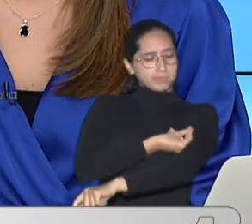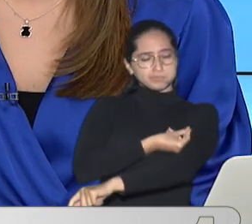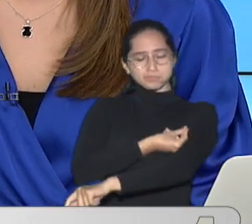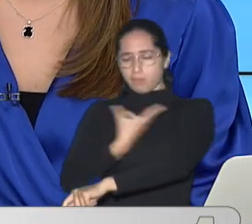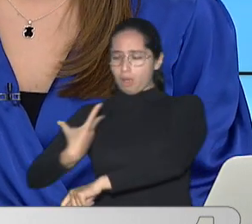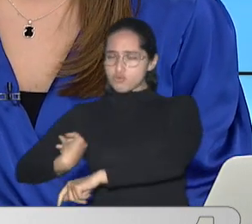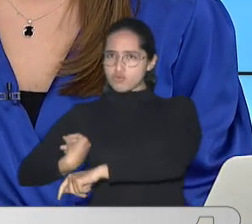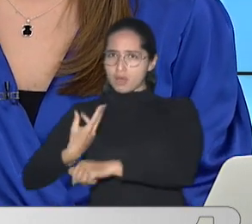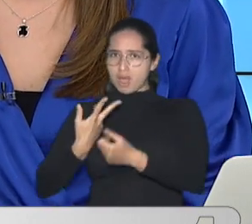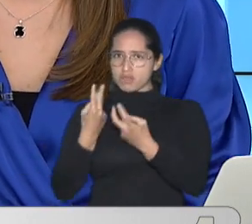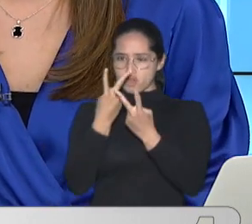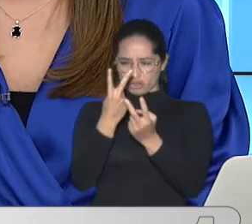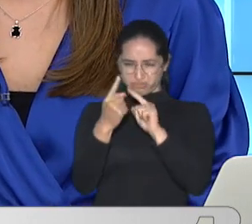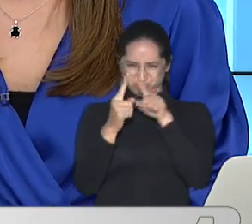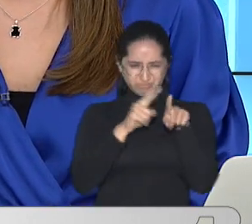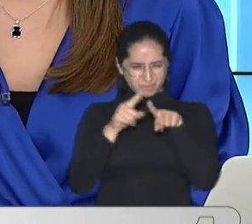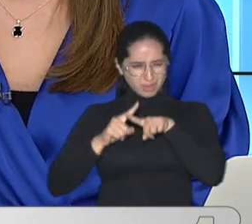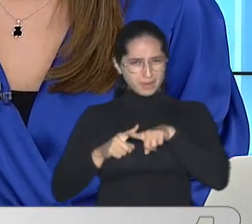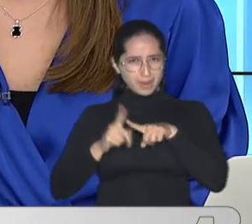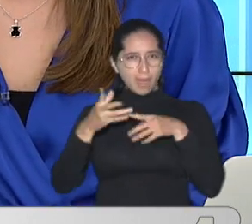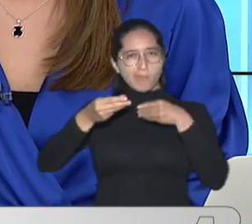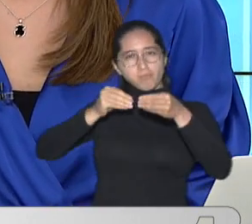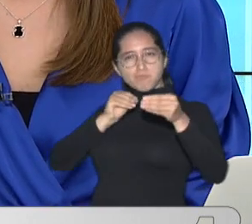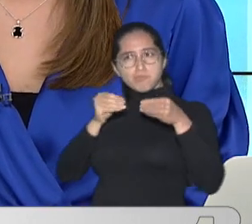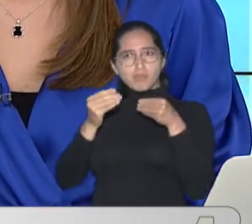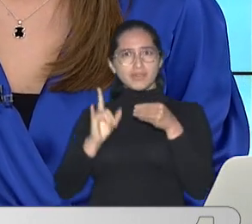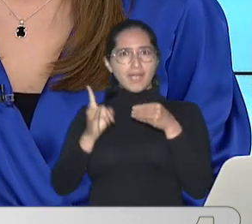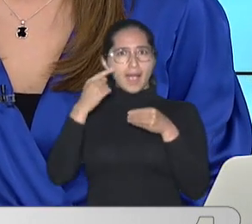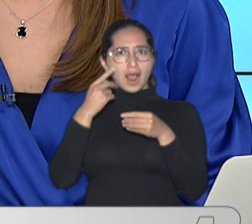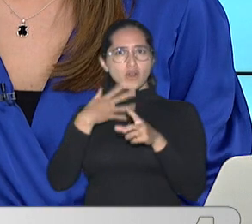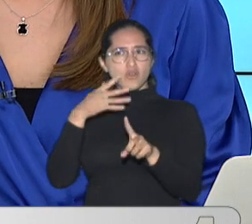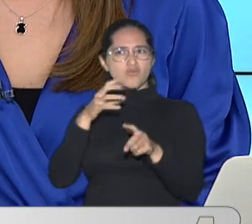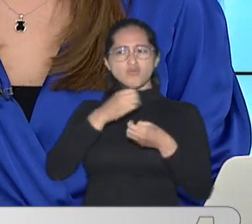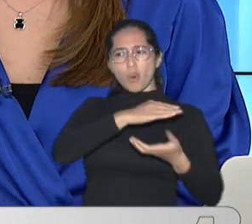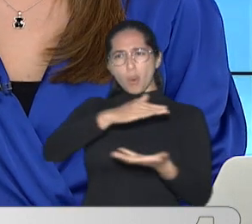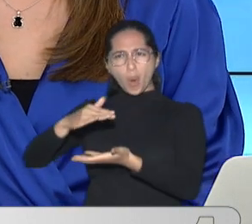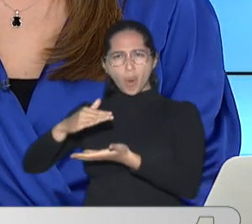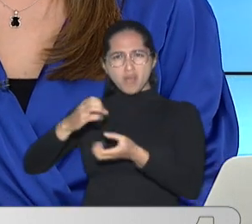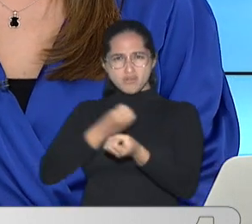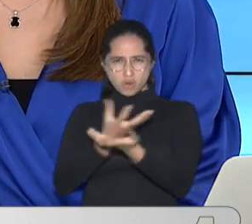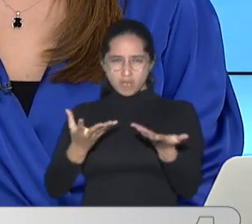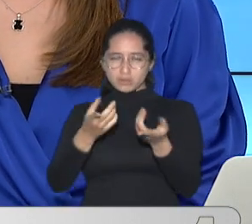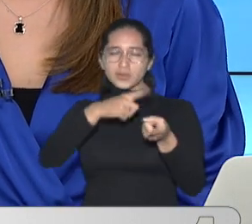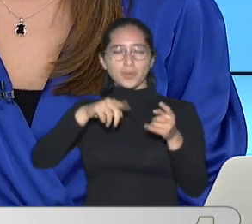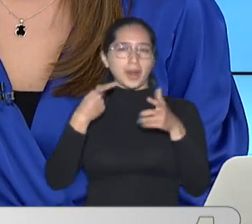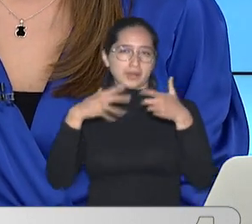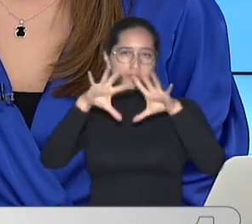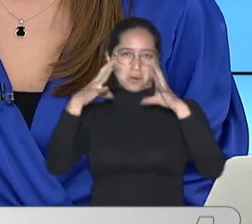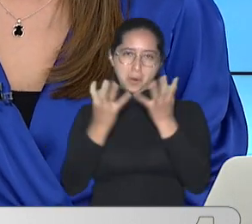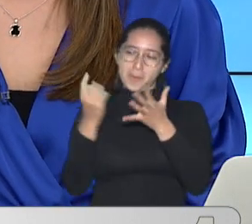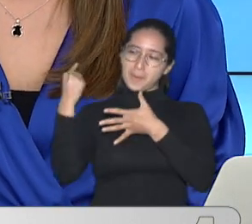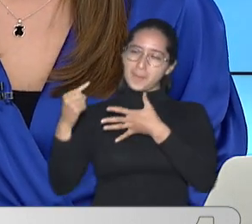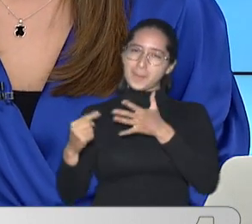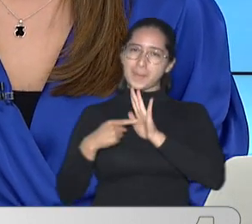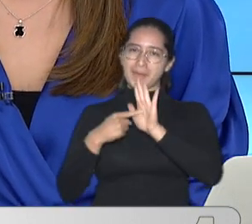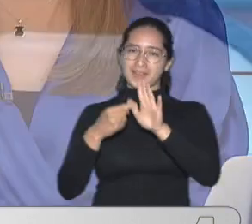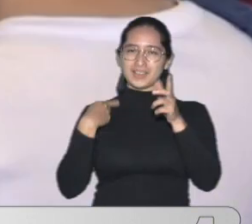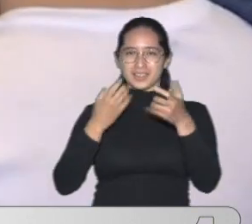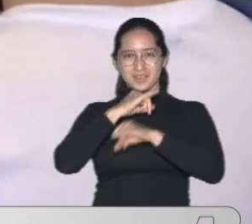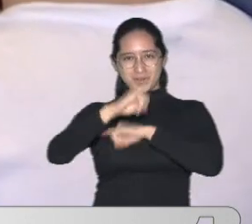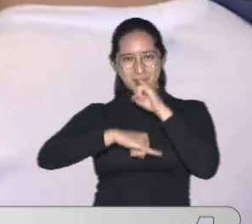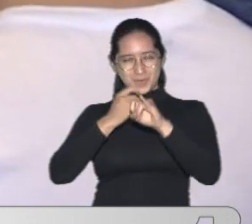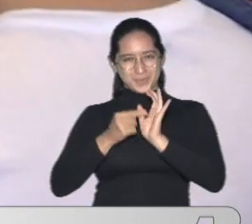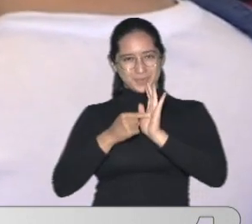el objetivo De dar más flexibilidad Ante eventuales Problemas de suministro La noticia del mundo En Noticentro 1 CMI